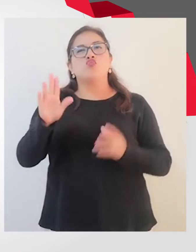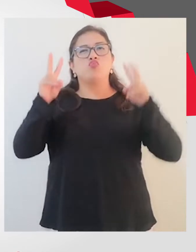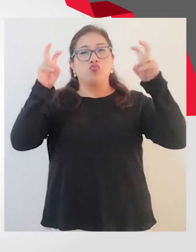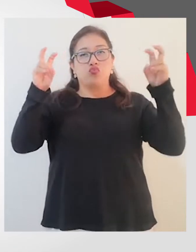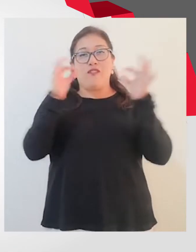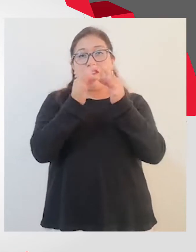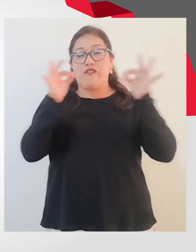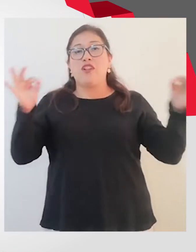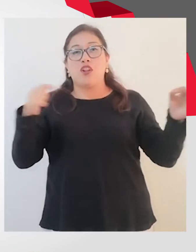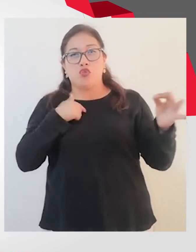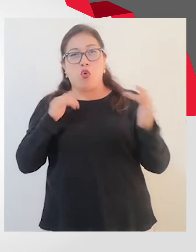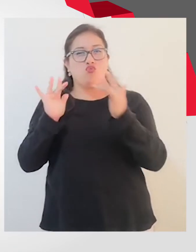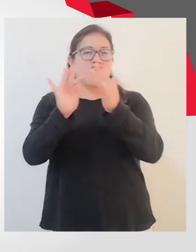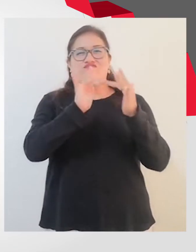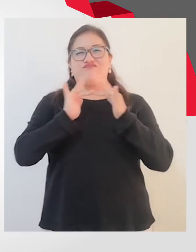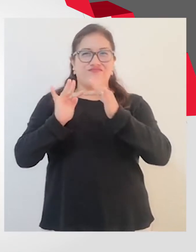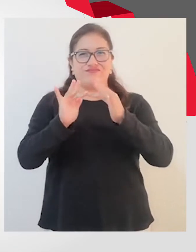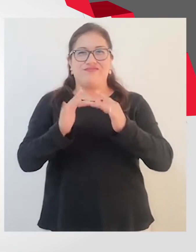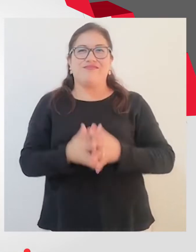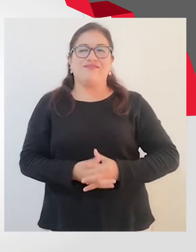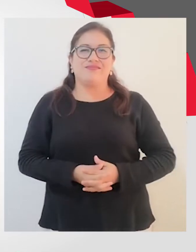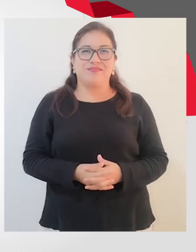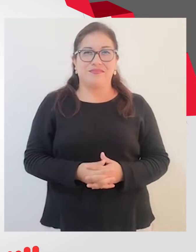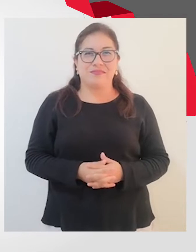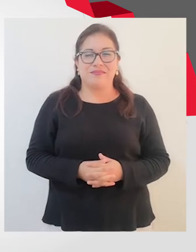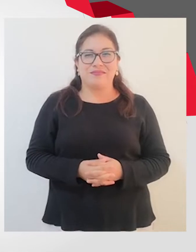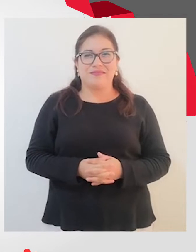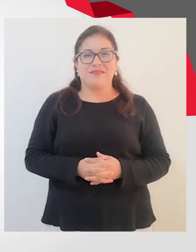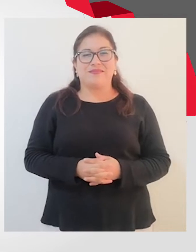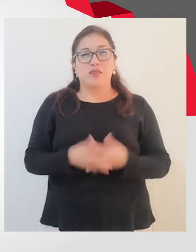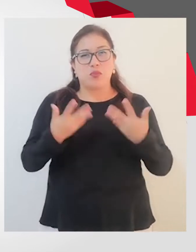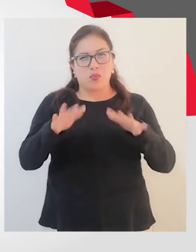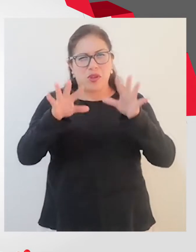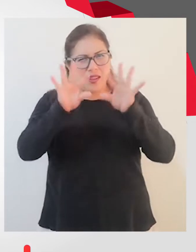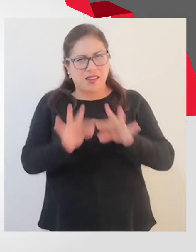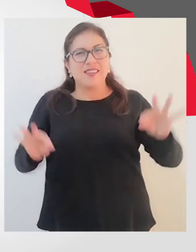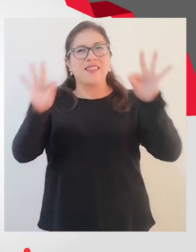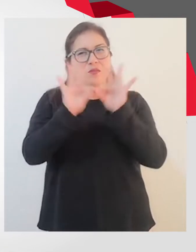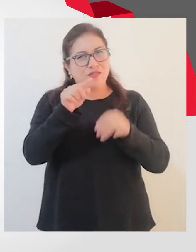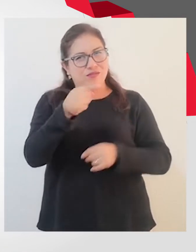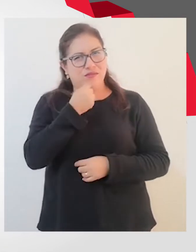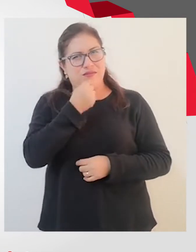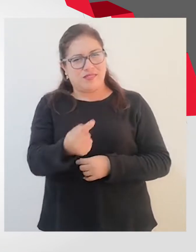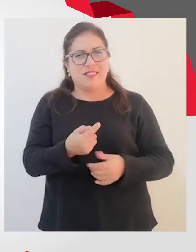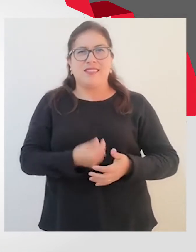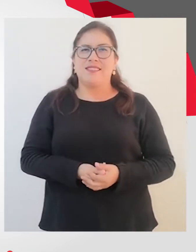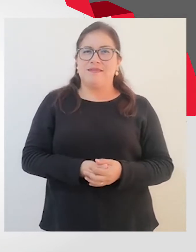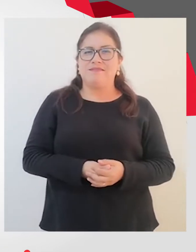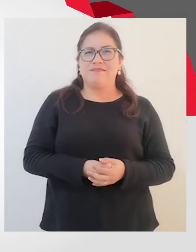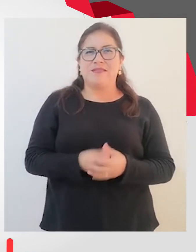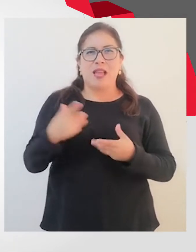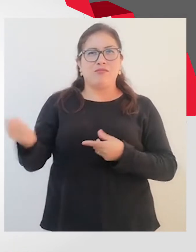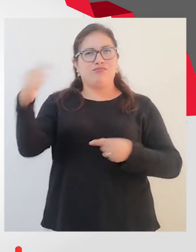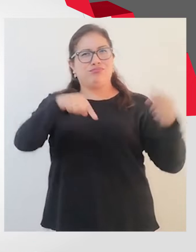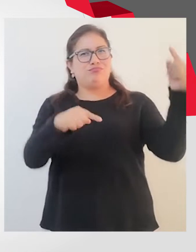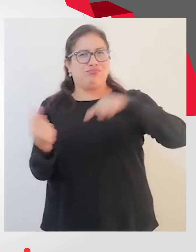eslogan es Me Conecto y nos conectamos. Qué importante, Vilma, lo que nos comentas, que hayan